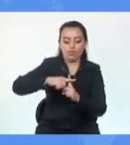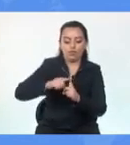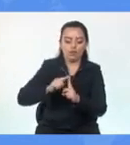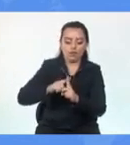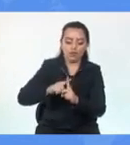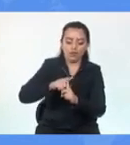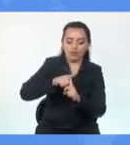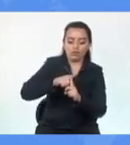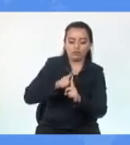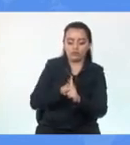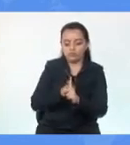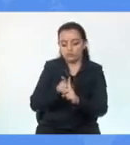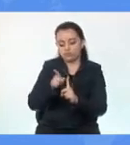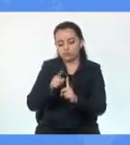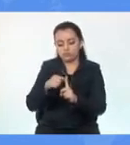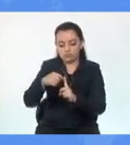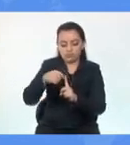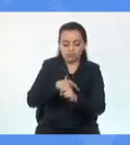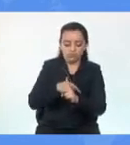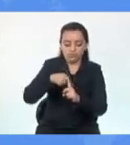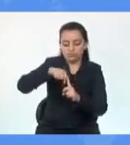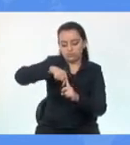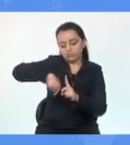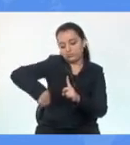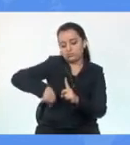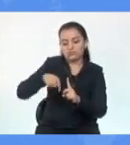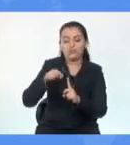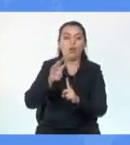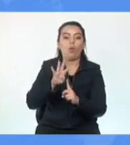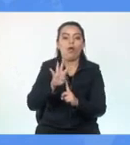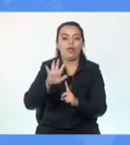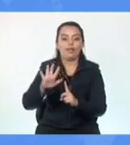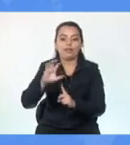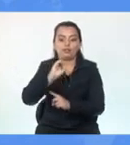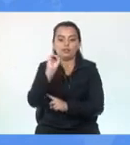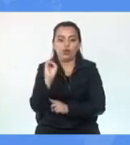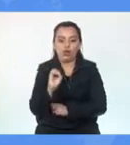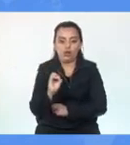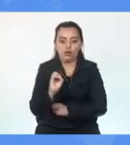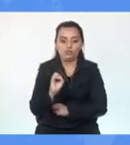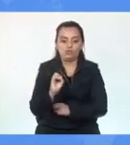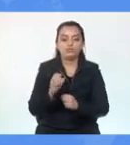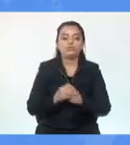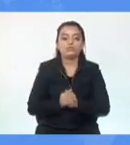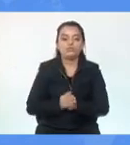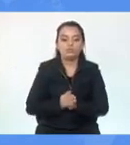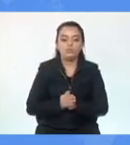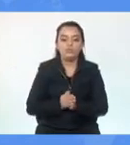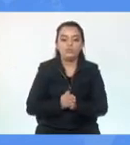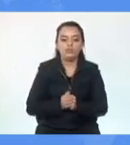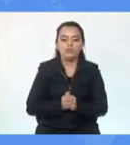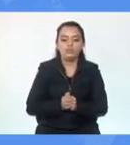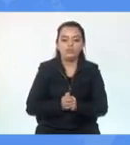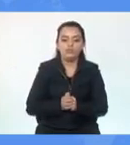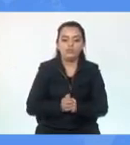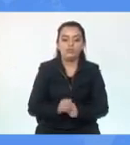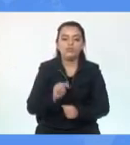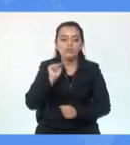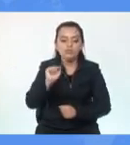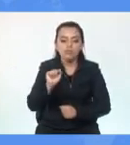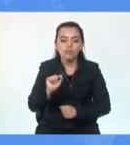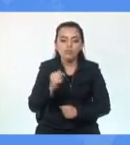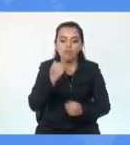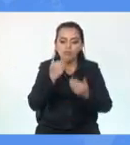grados. Noreste, sureste, suroeste y noroeste. Con estas divisiones